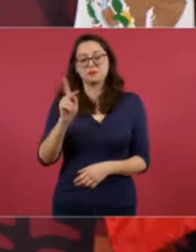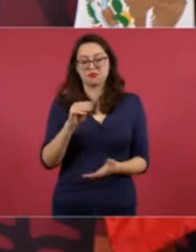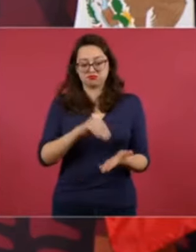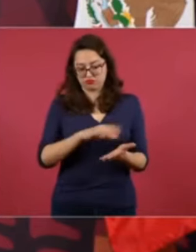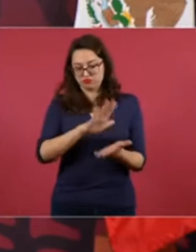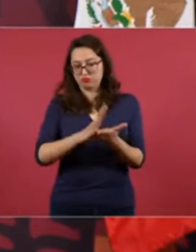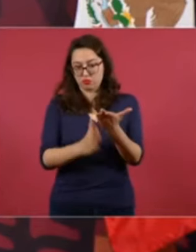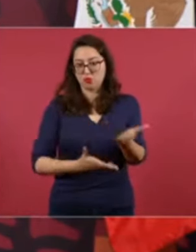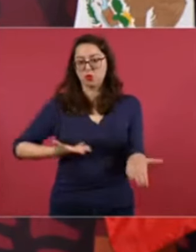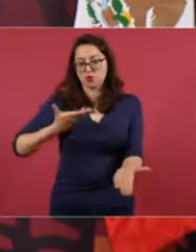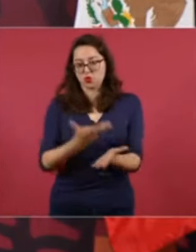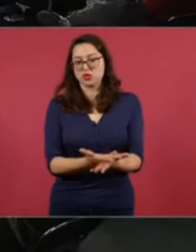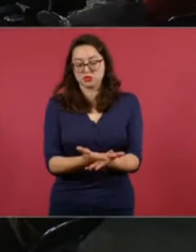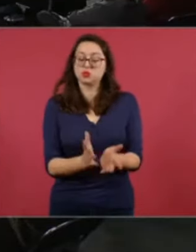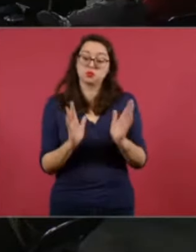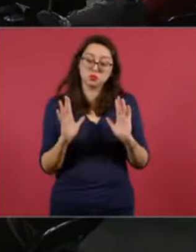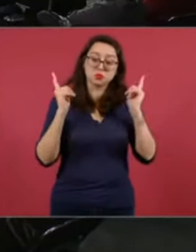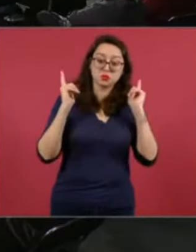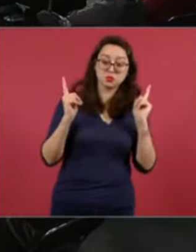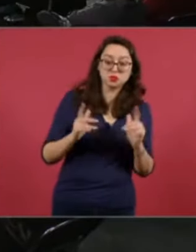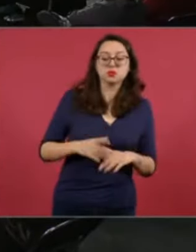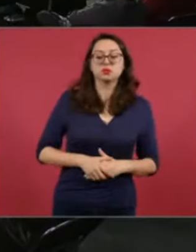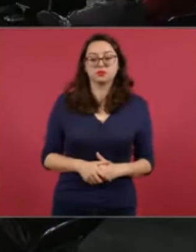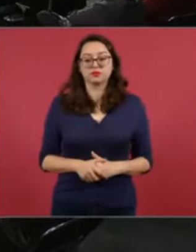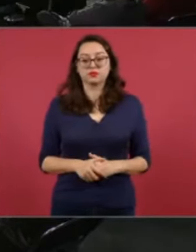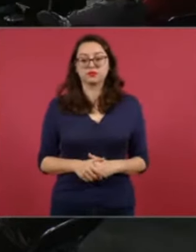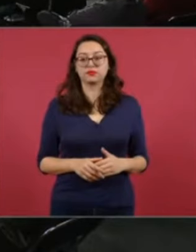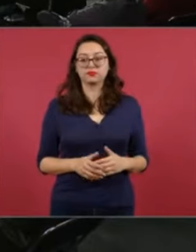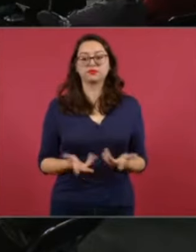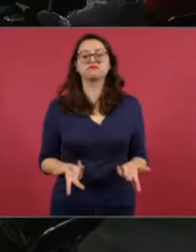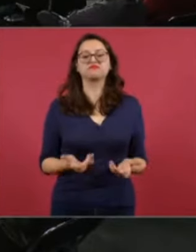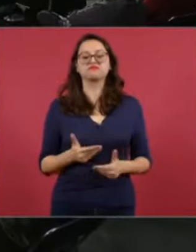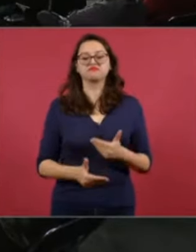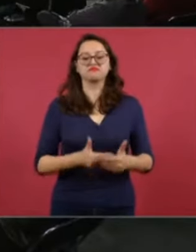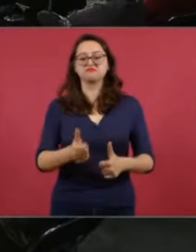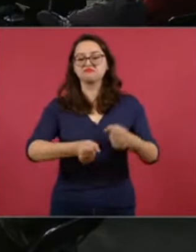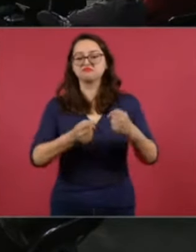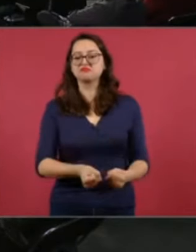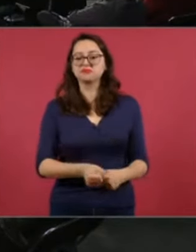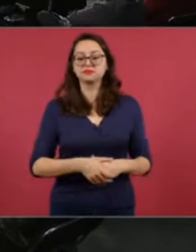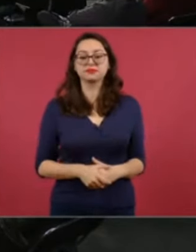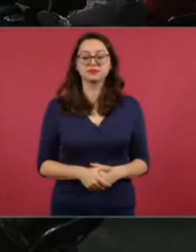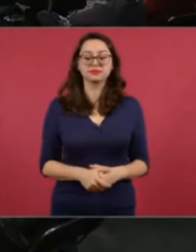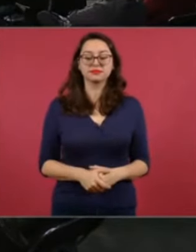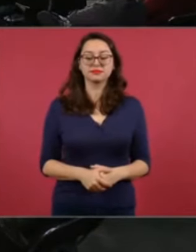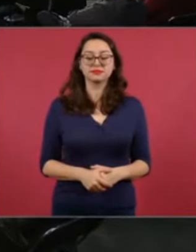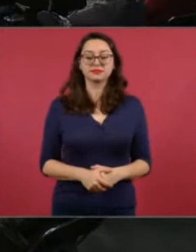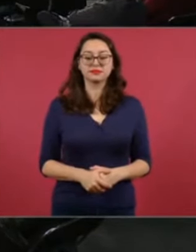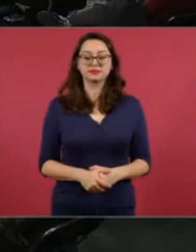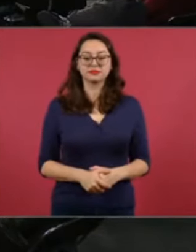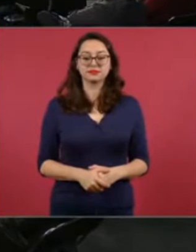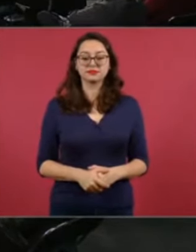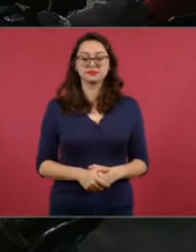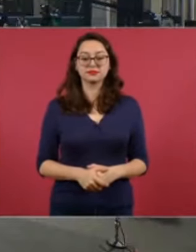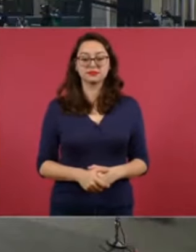como una propuesta y yo creo que sí se va a llevar a la práctica. fallo de la